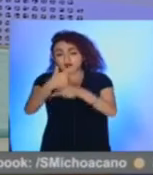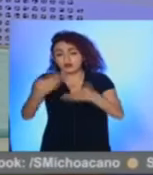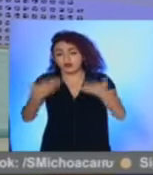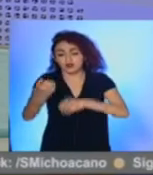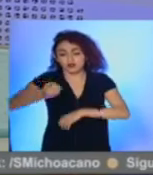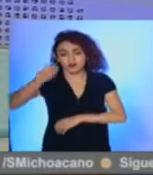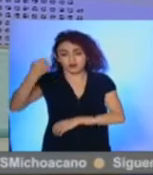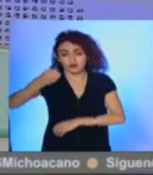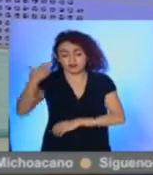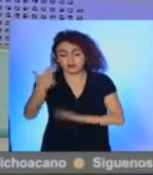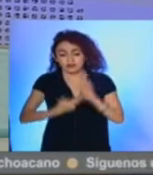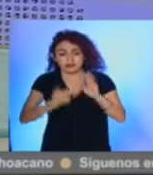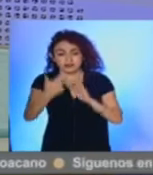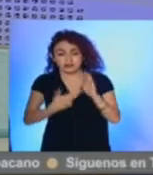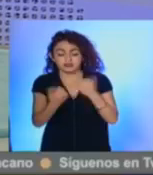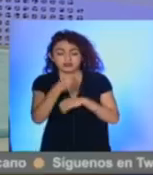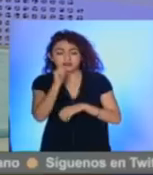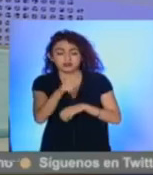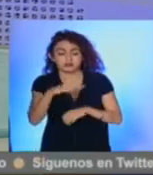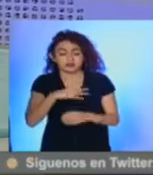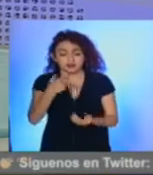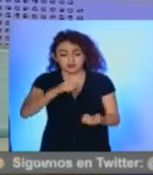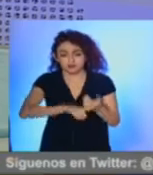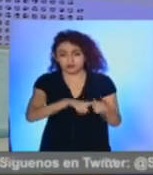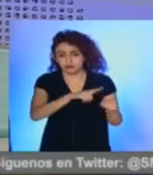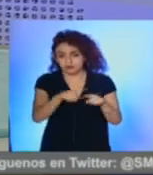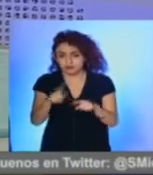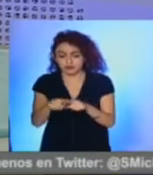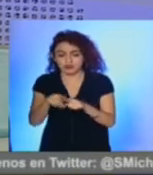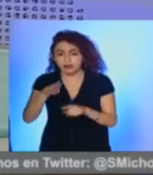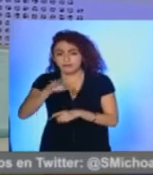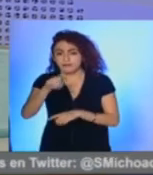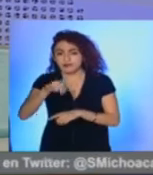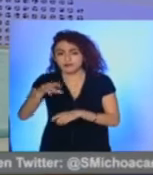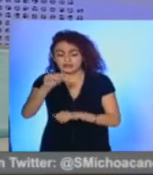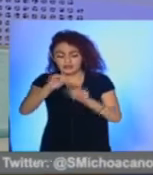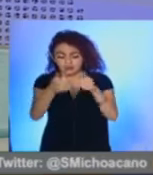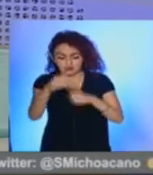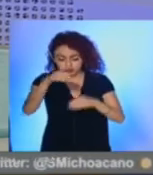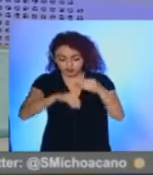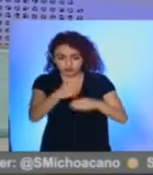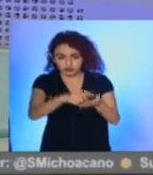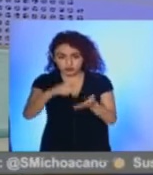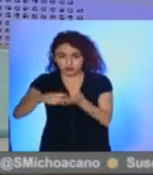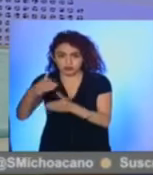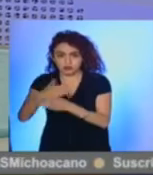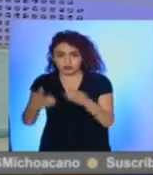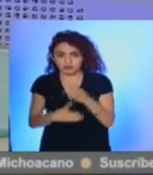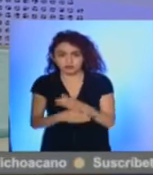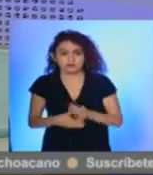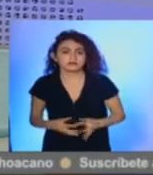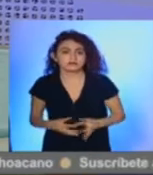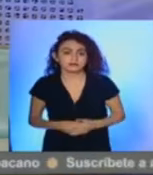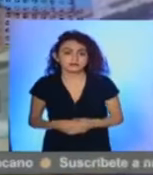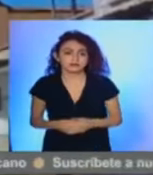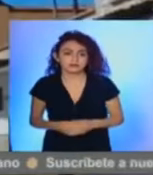impartirán conferencias talleres además de contar con un bazar artesanal para la adquisición de productos